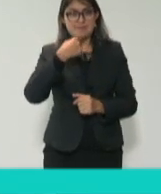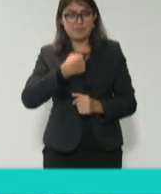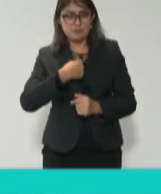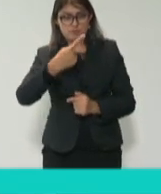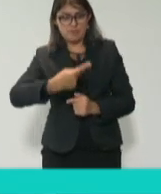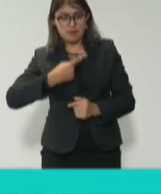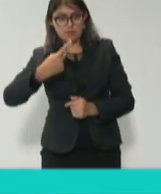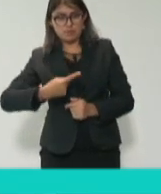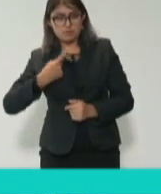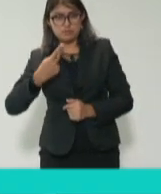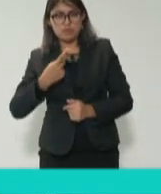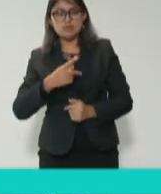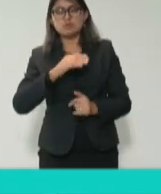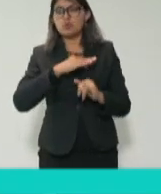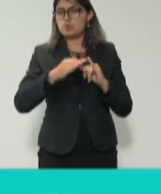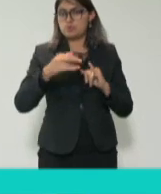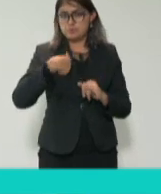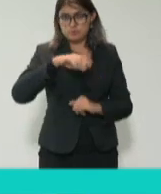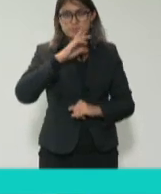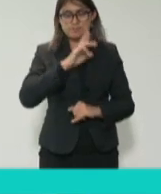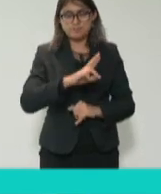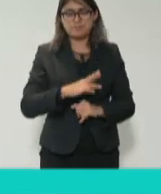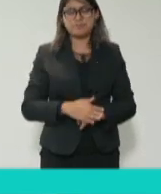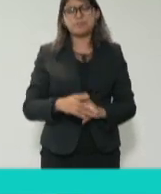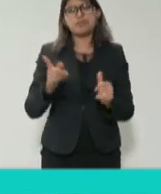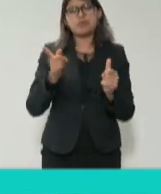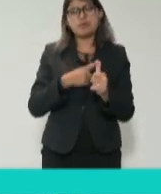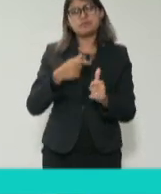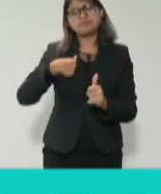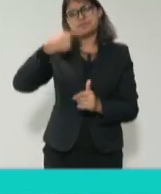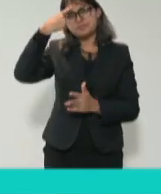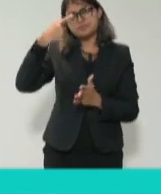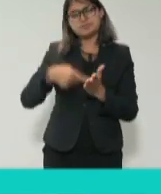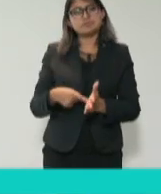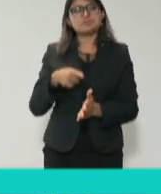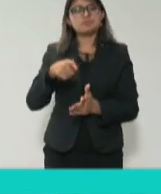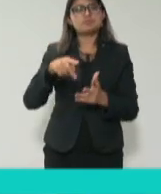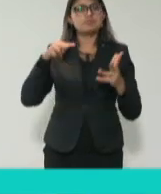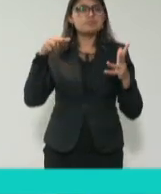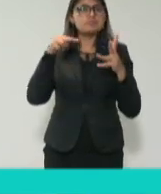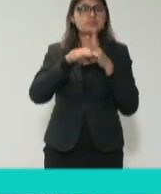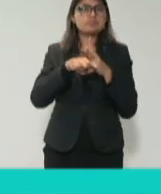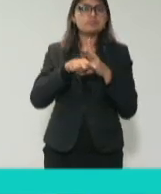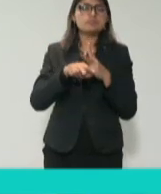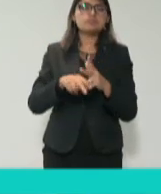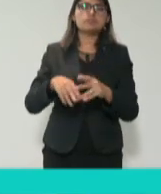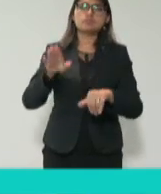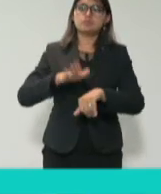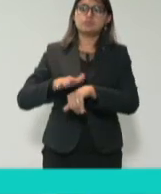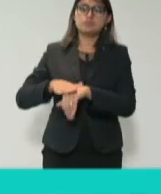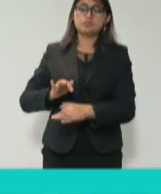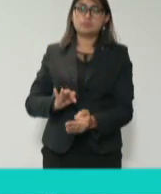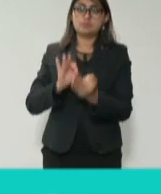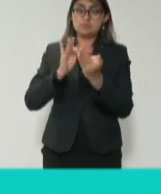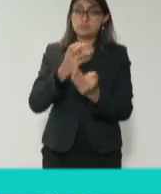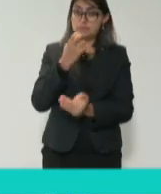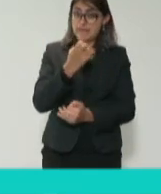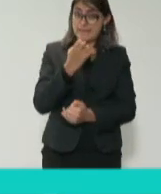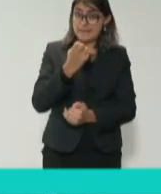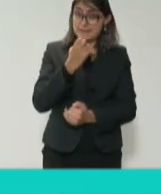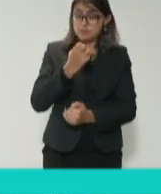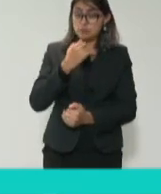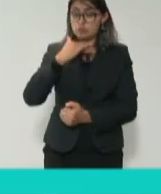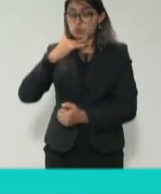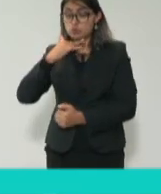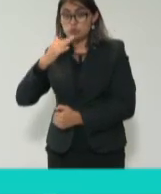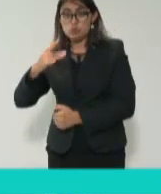provocación. Considero de entrada que la transparencia y rendición de cuentas no son responsables en sí de la lucha contra